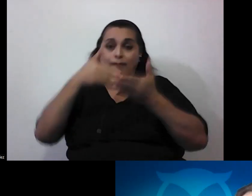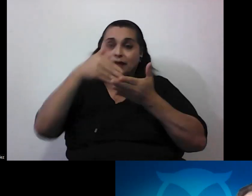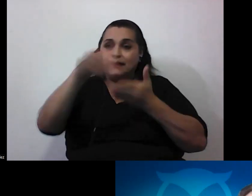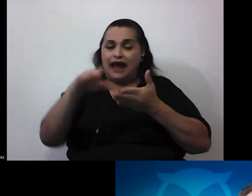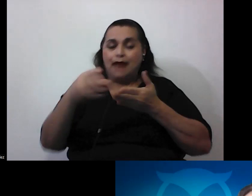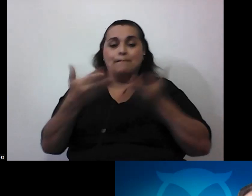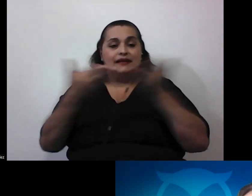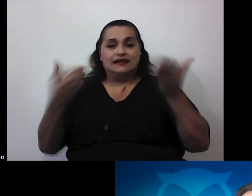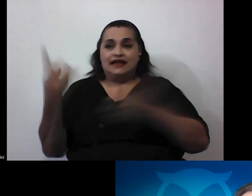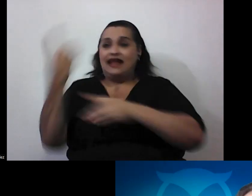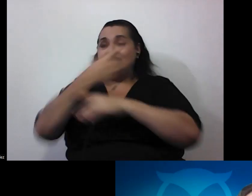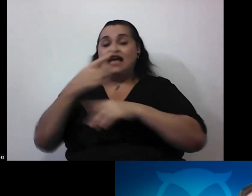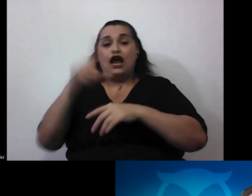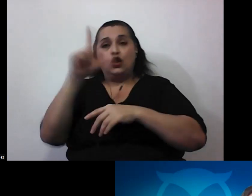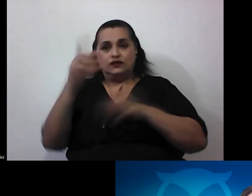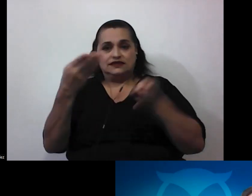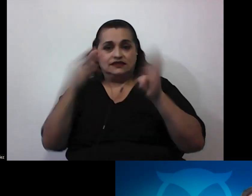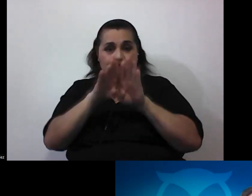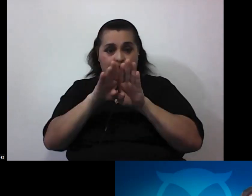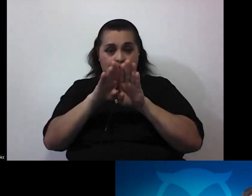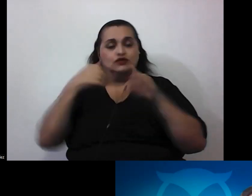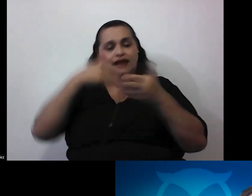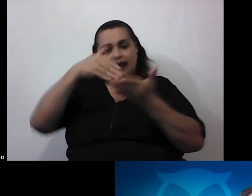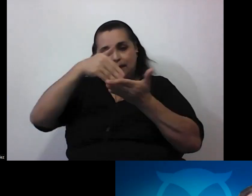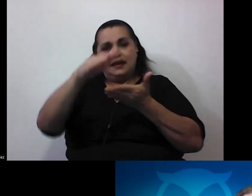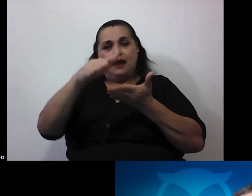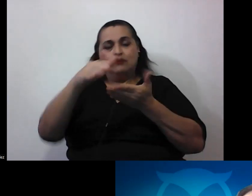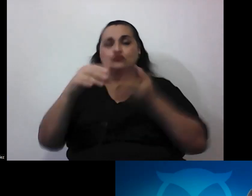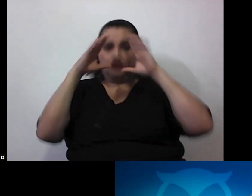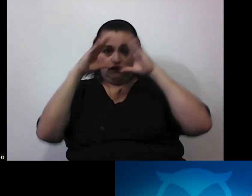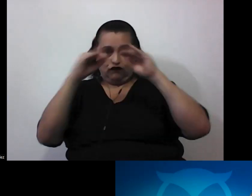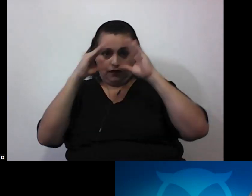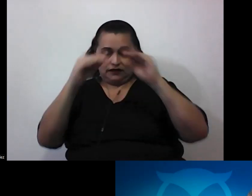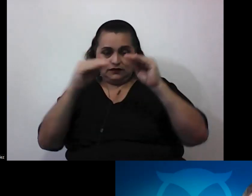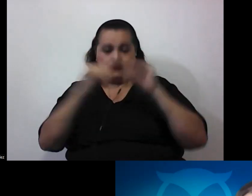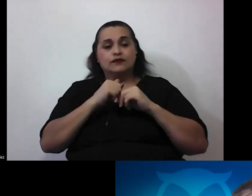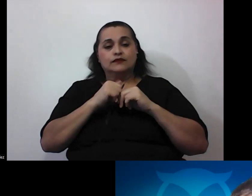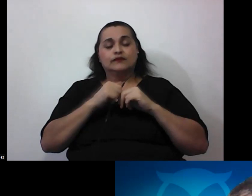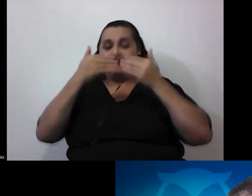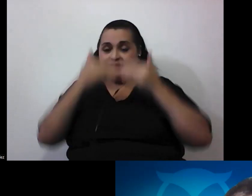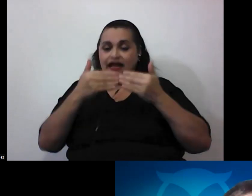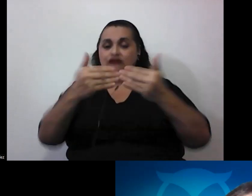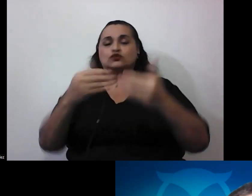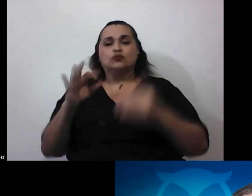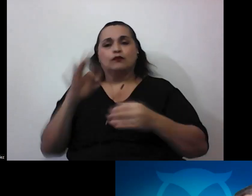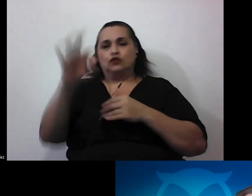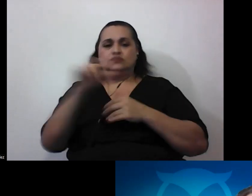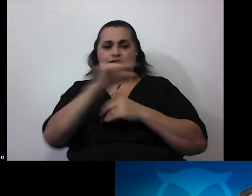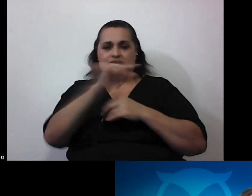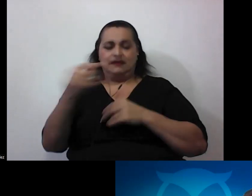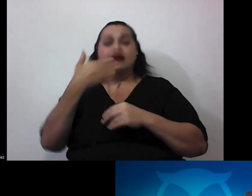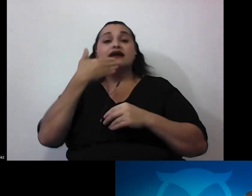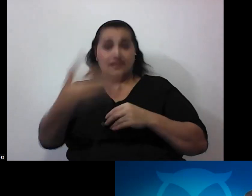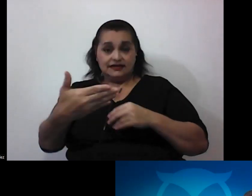lunes tendríamos que cerrar y estaríamos pues enviando la información probablemente en el transcurso de la próxima semana agradecemos